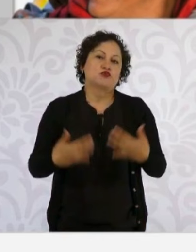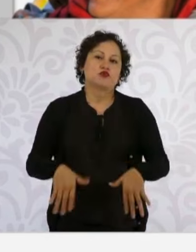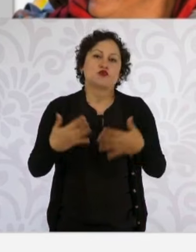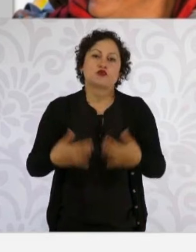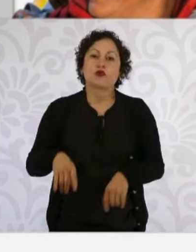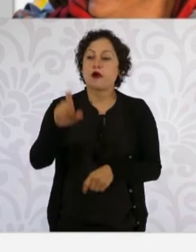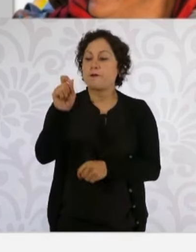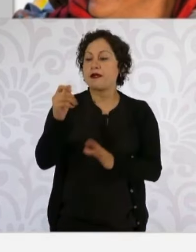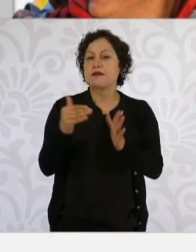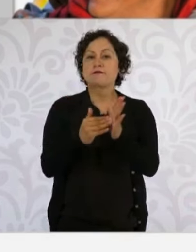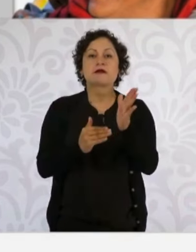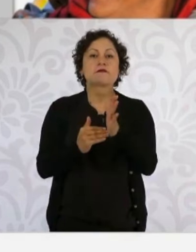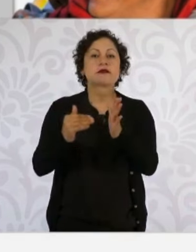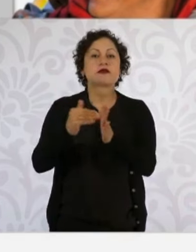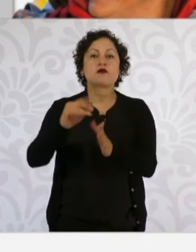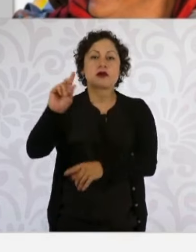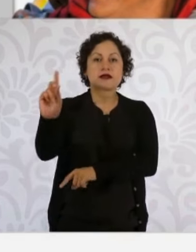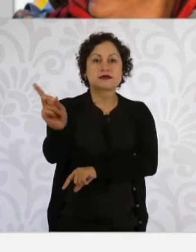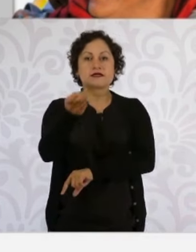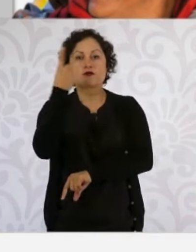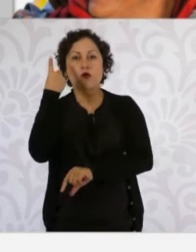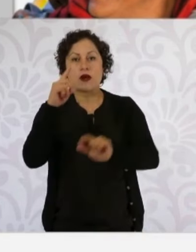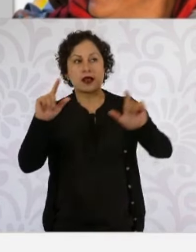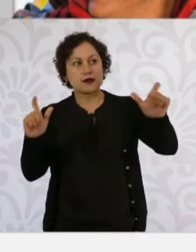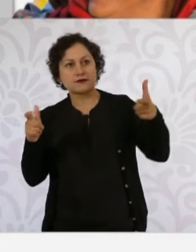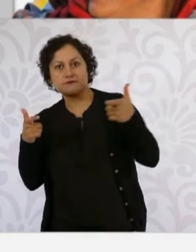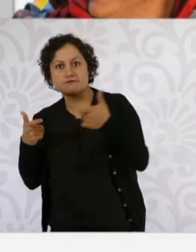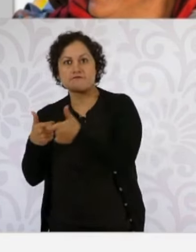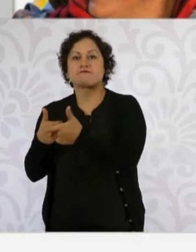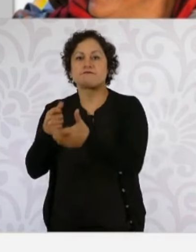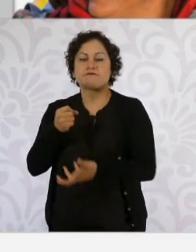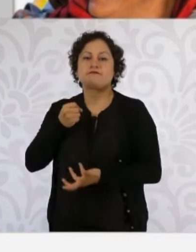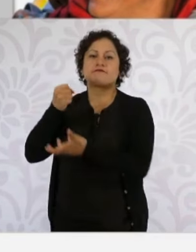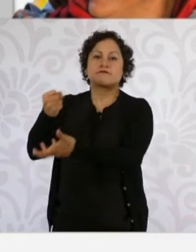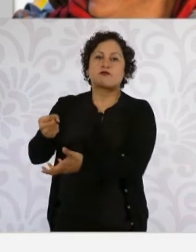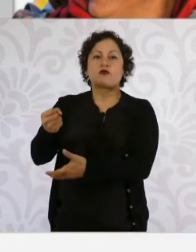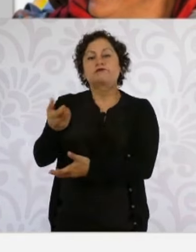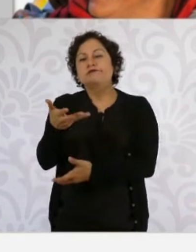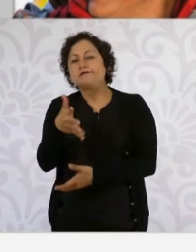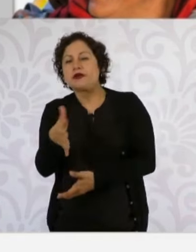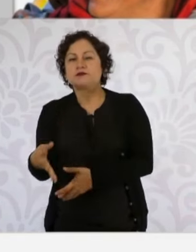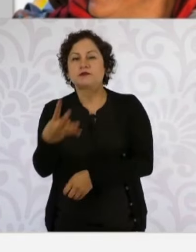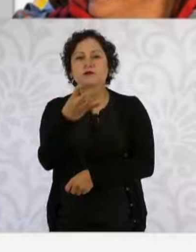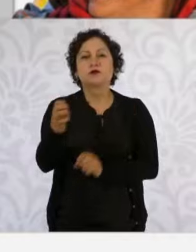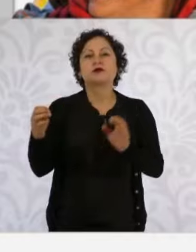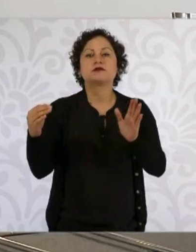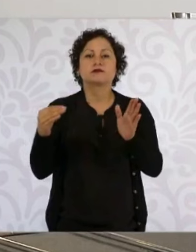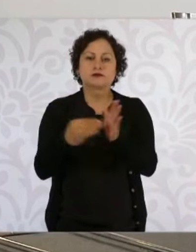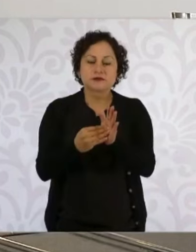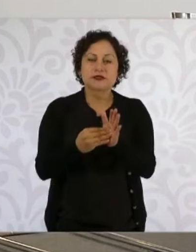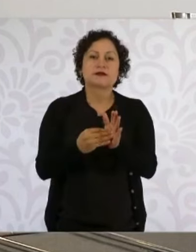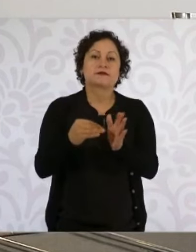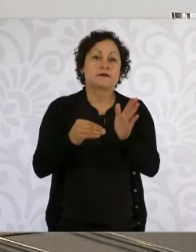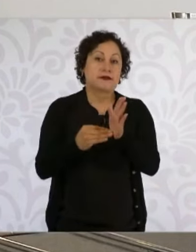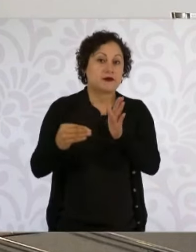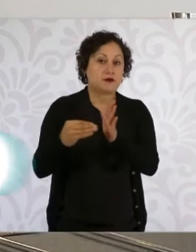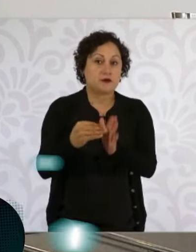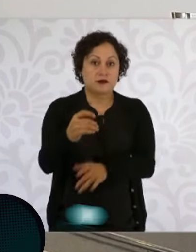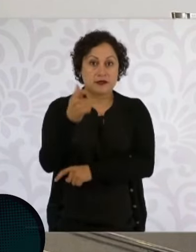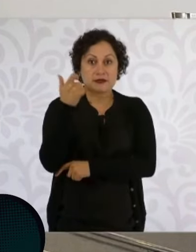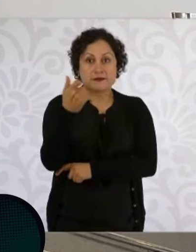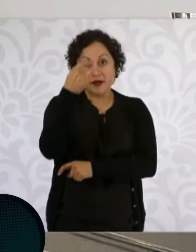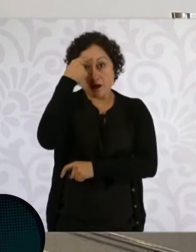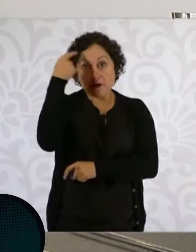casi 20 mil millones de dólares, estamos hablando a una equivalencia cercana a los 400 mil millones de pesos, destinados a 35